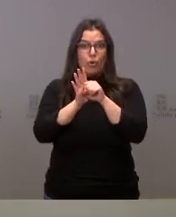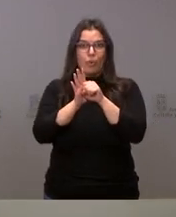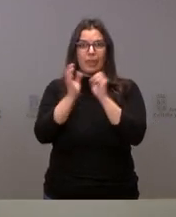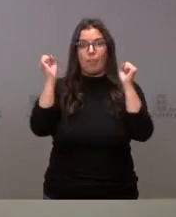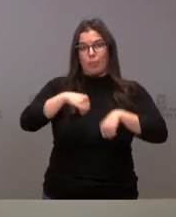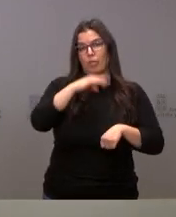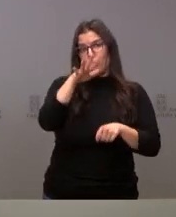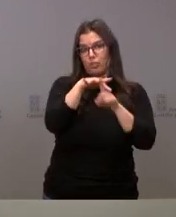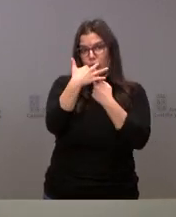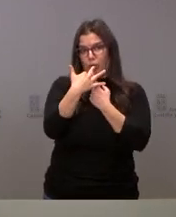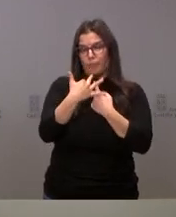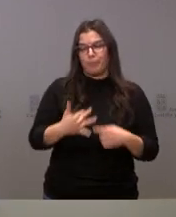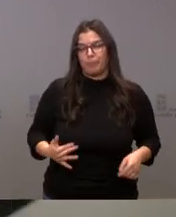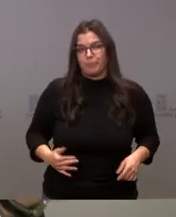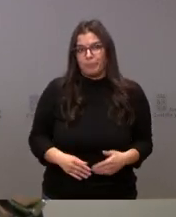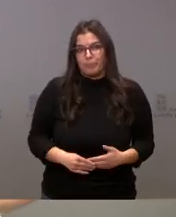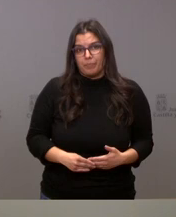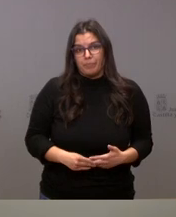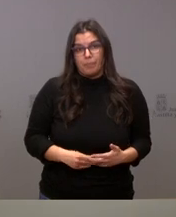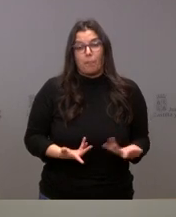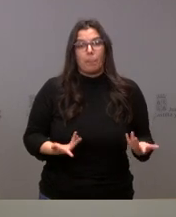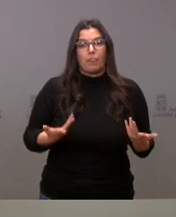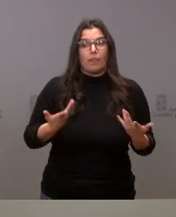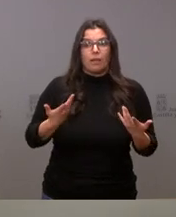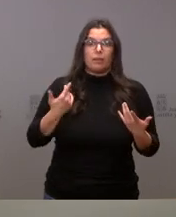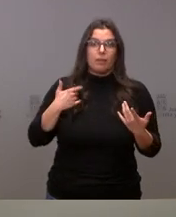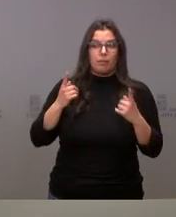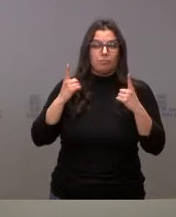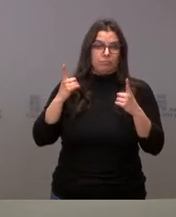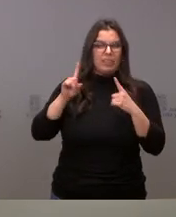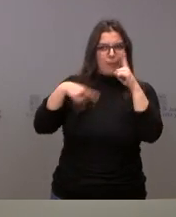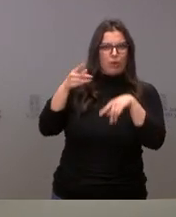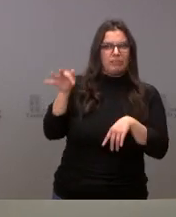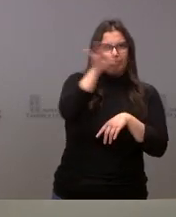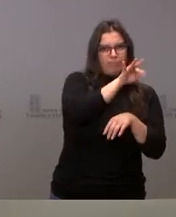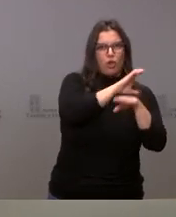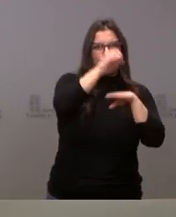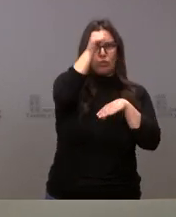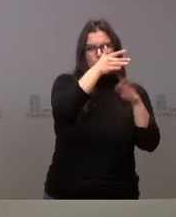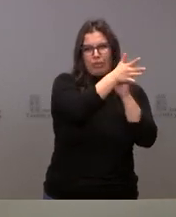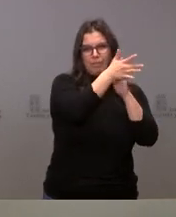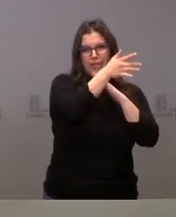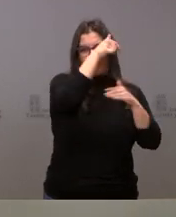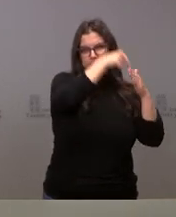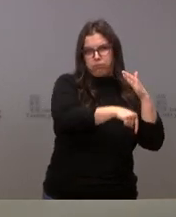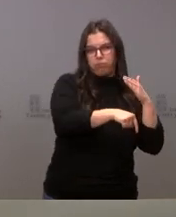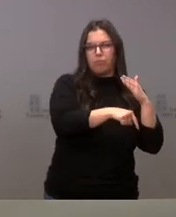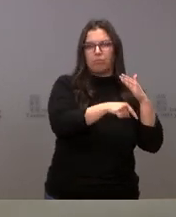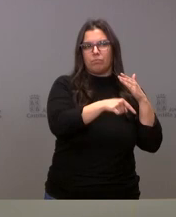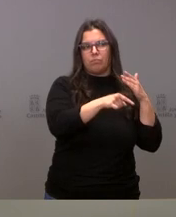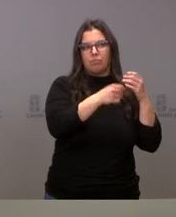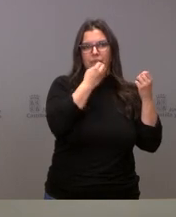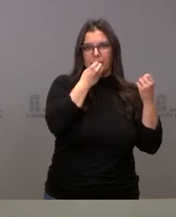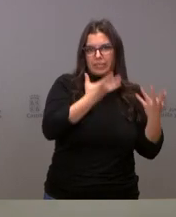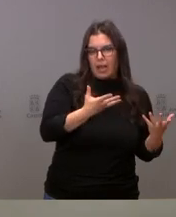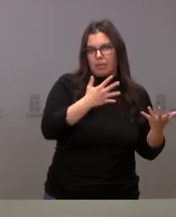de la circunstancia sanitaria que, aunque no me quiero anticipar porque será el Consejero de Sanidad quien vaya dando después, posteriormente, una evolución de